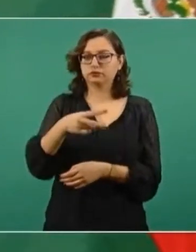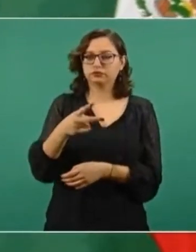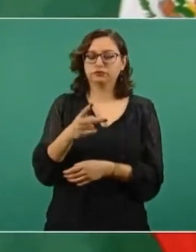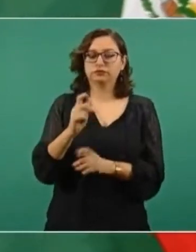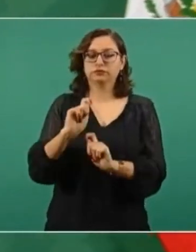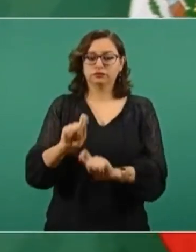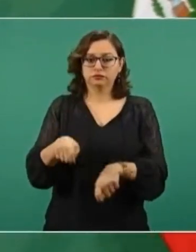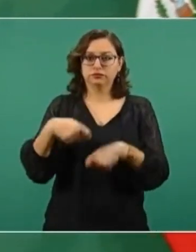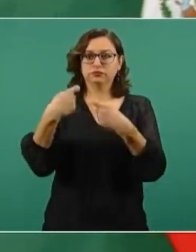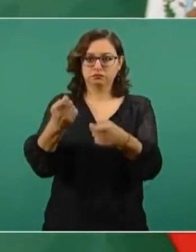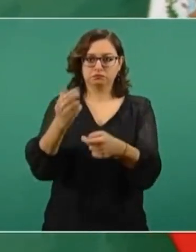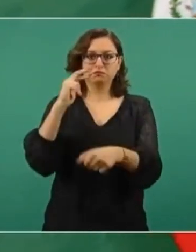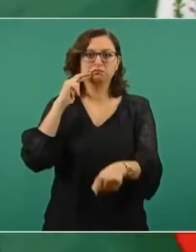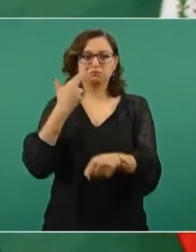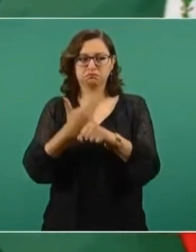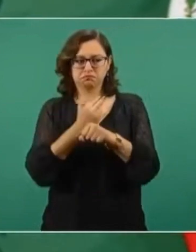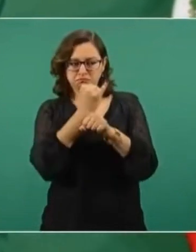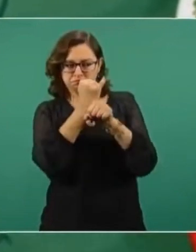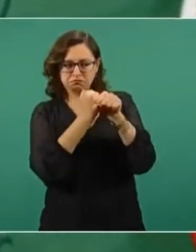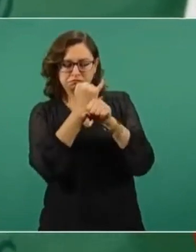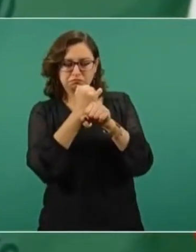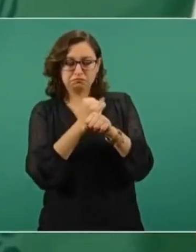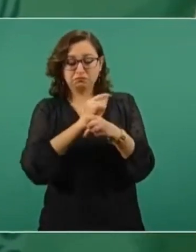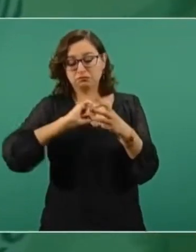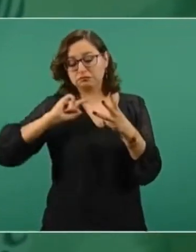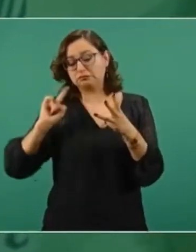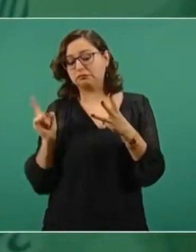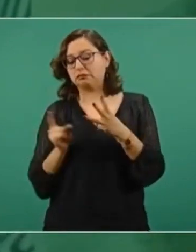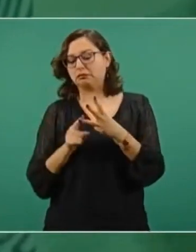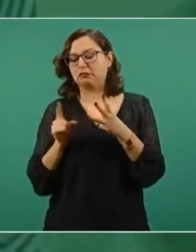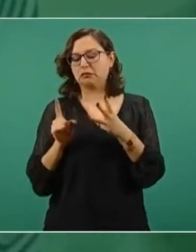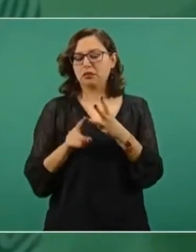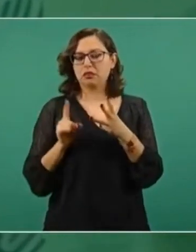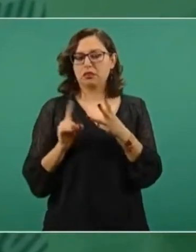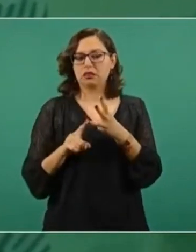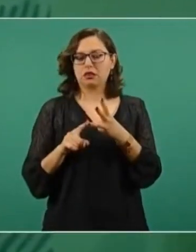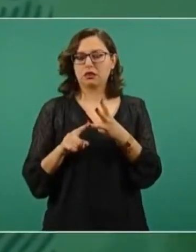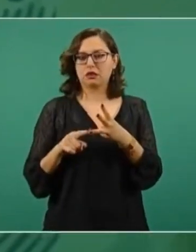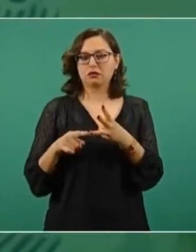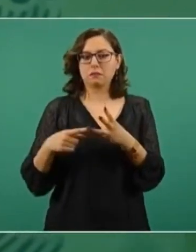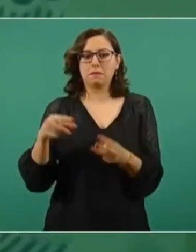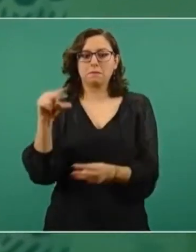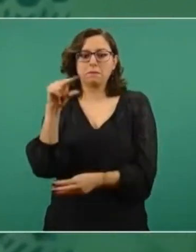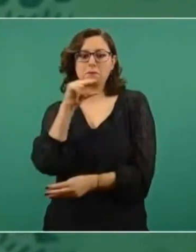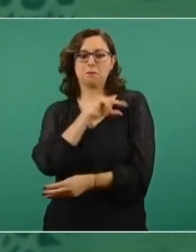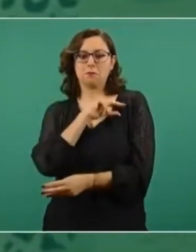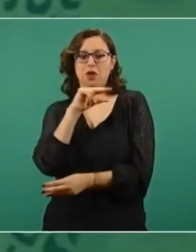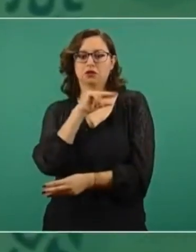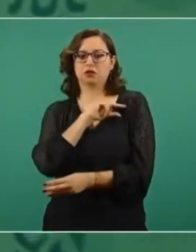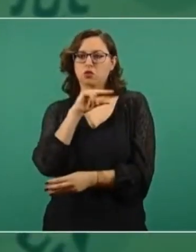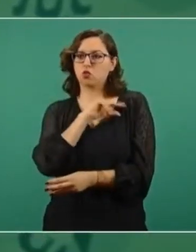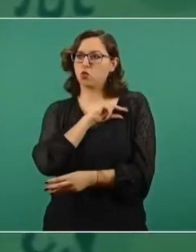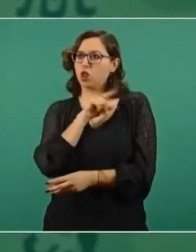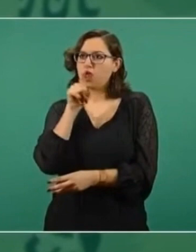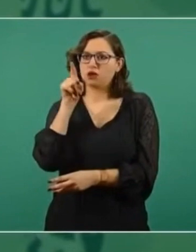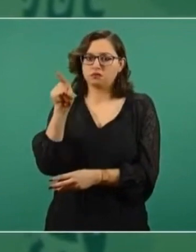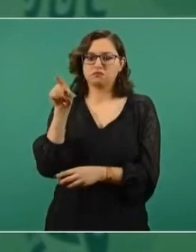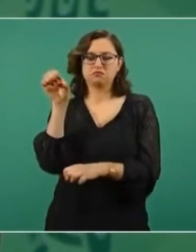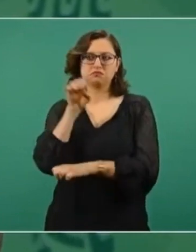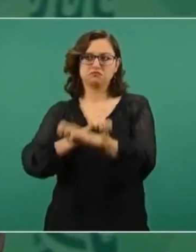el dictamen de expertos independientes